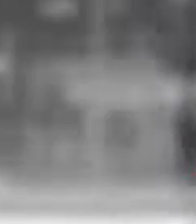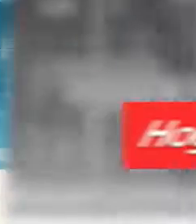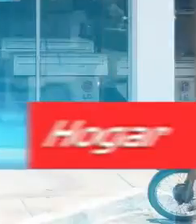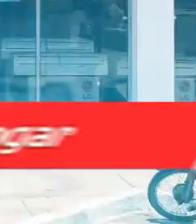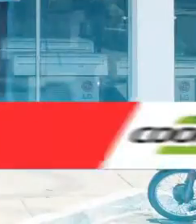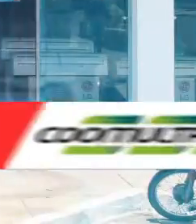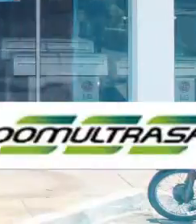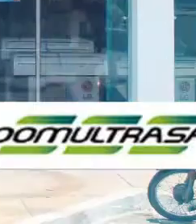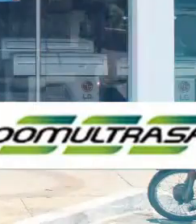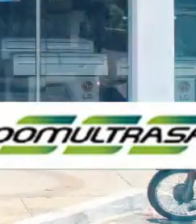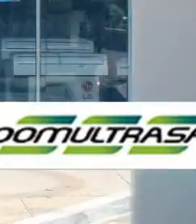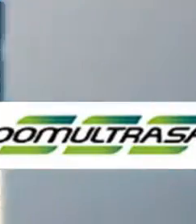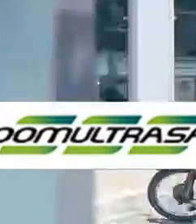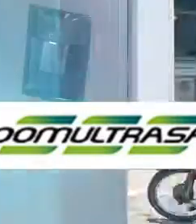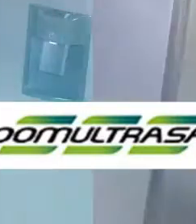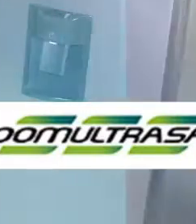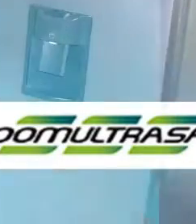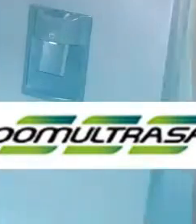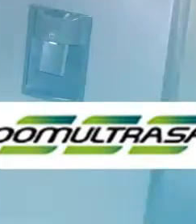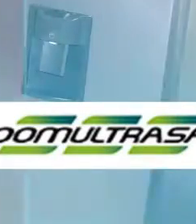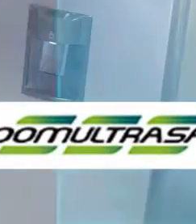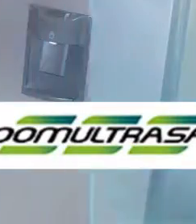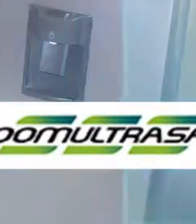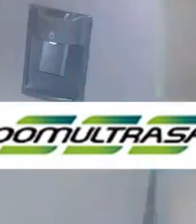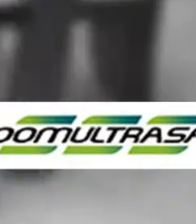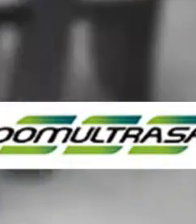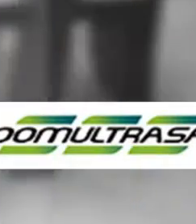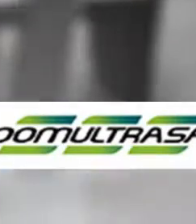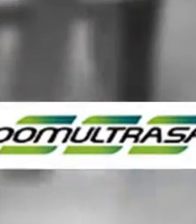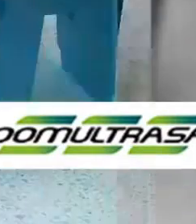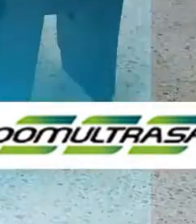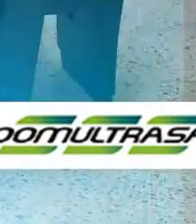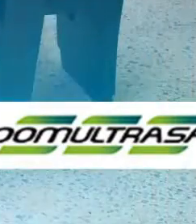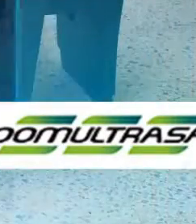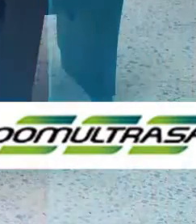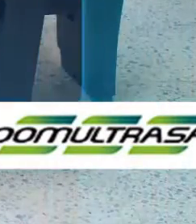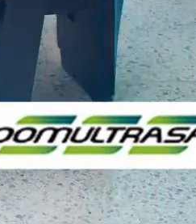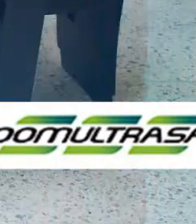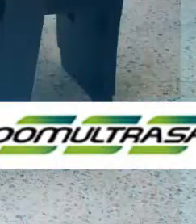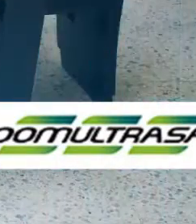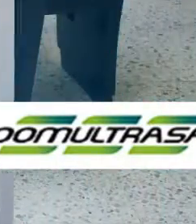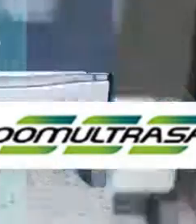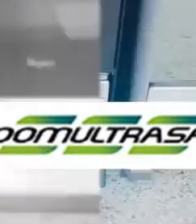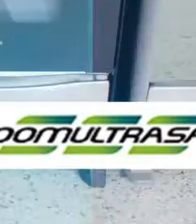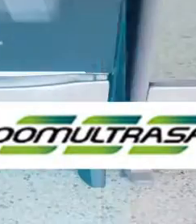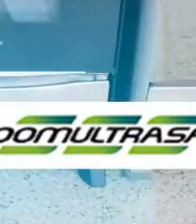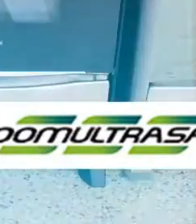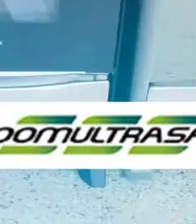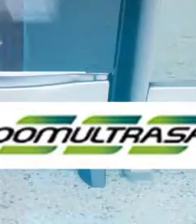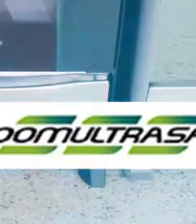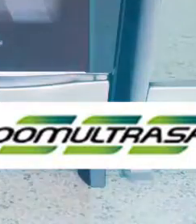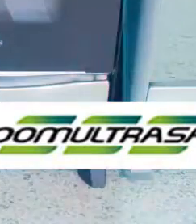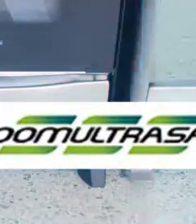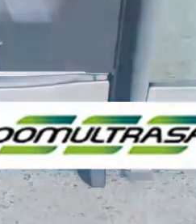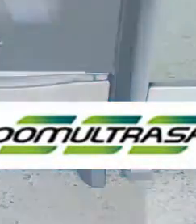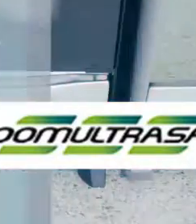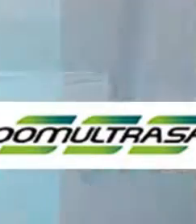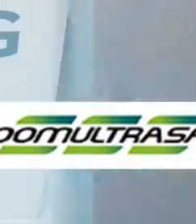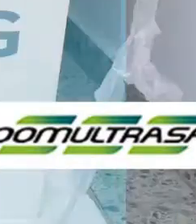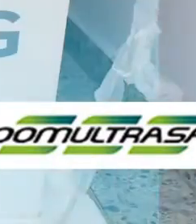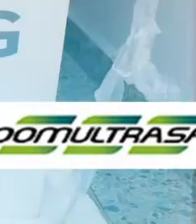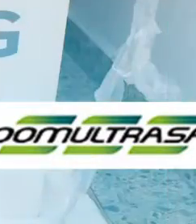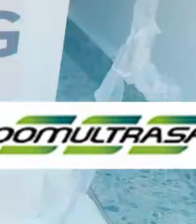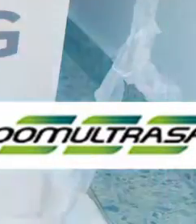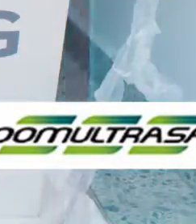Como Ultrasan Hogar, las mejores marcas nacionales e importadas, con amplios descuentos, planes de pago personales, por Libranza y con la